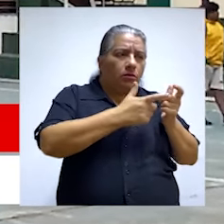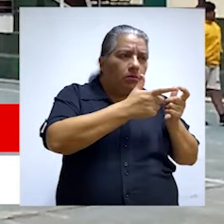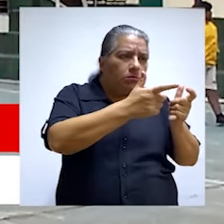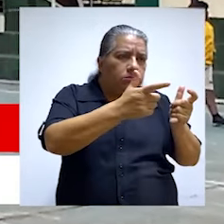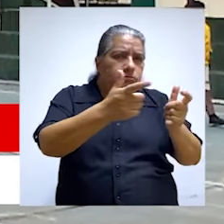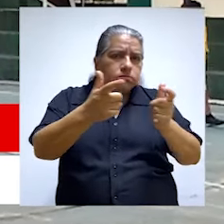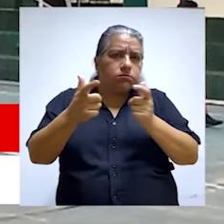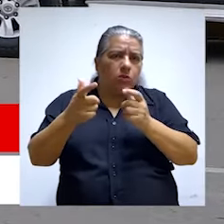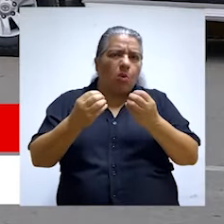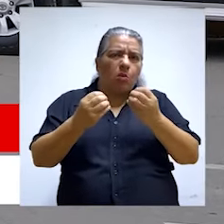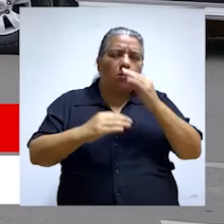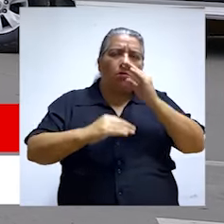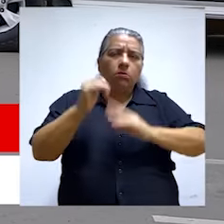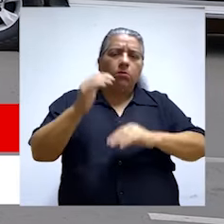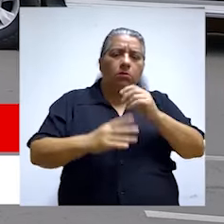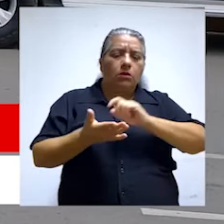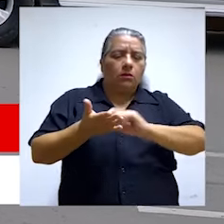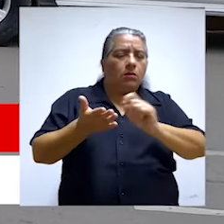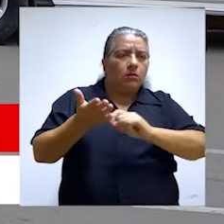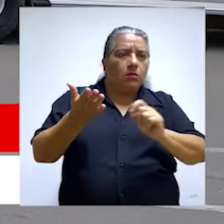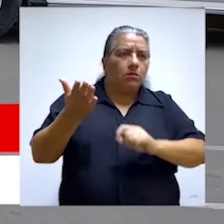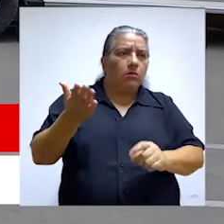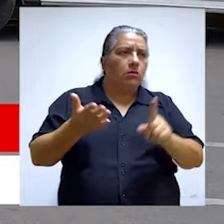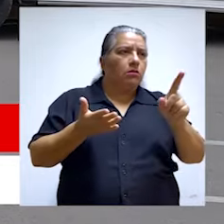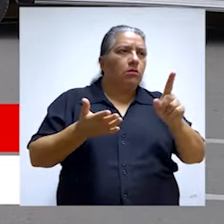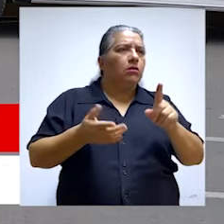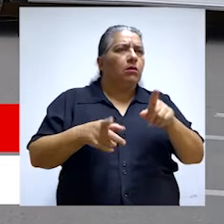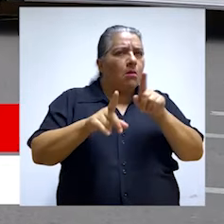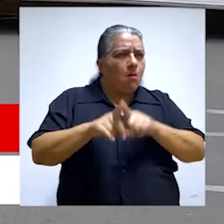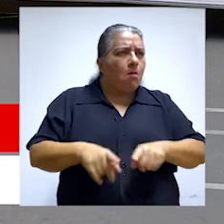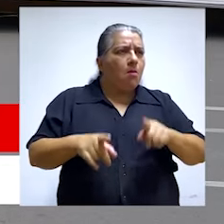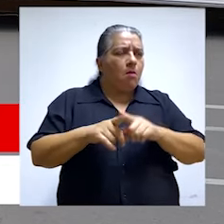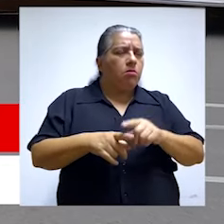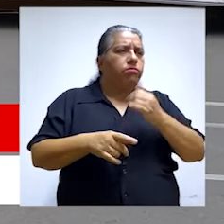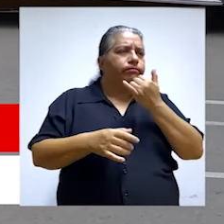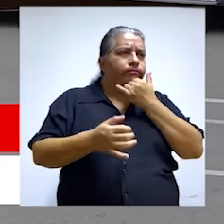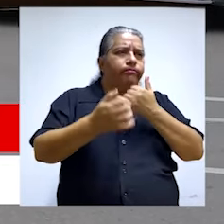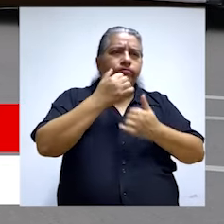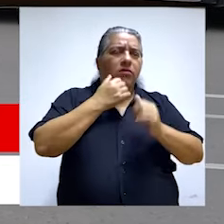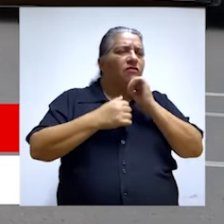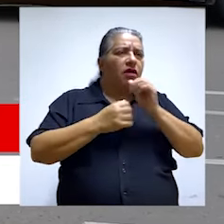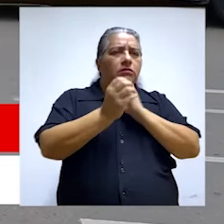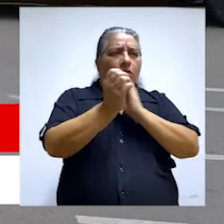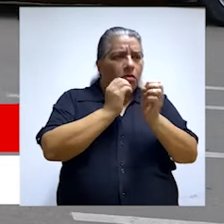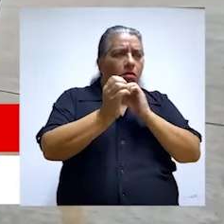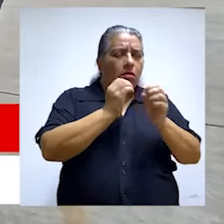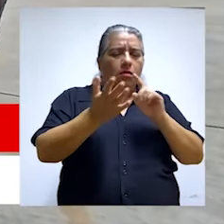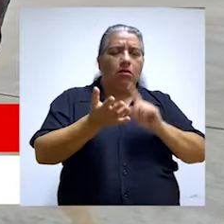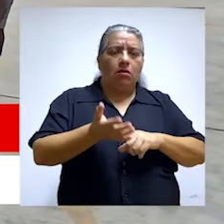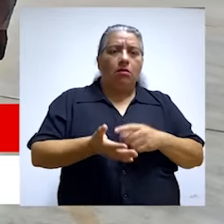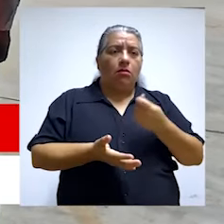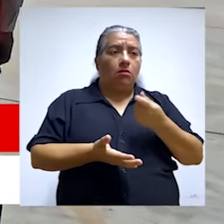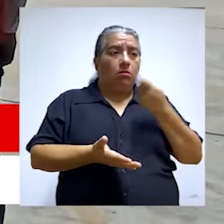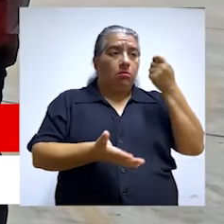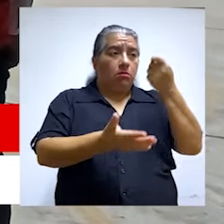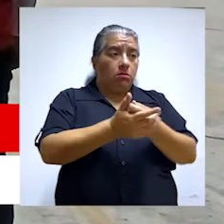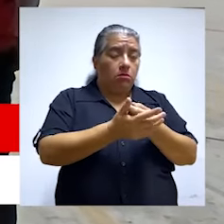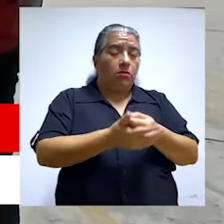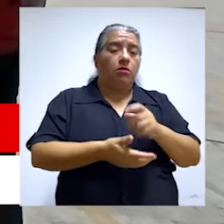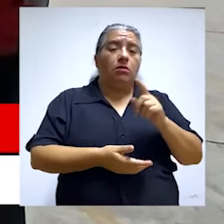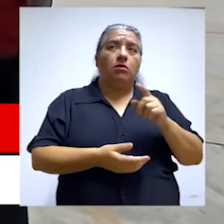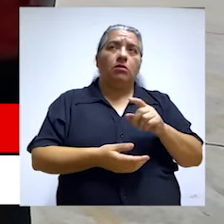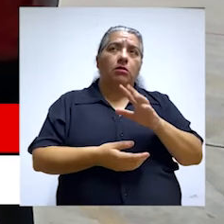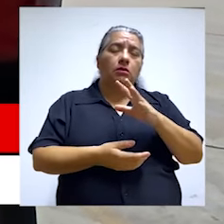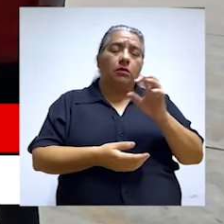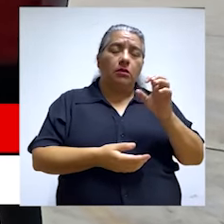local realizó la verificación del estado de la obra y dejó constancia de la persistencia de observaciones no subsanadas. El monto que